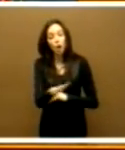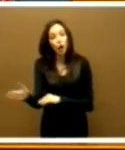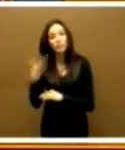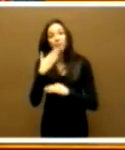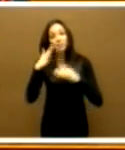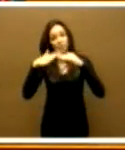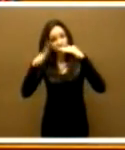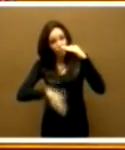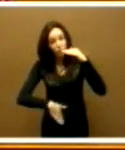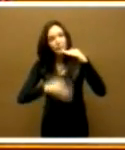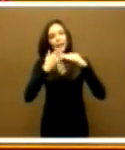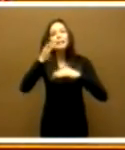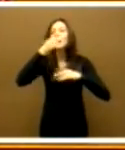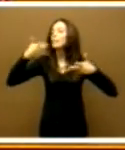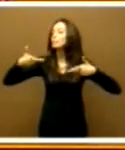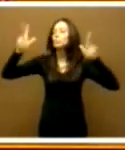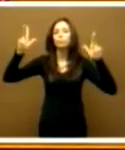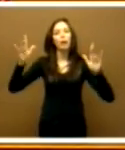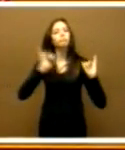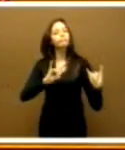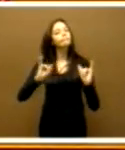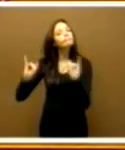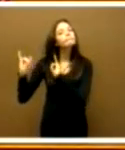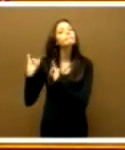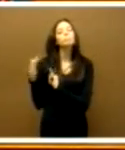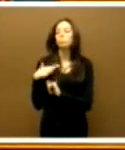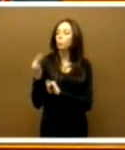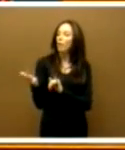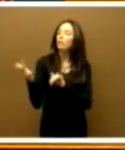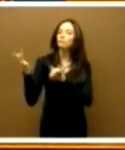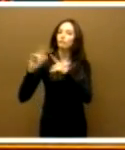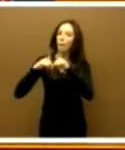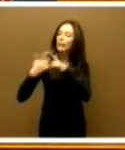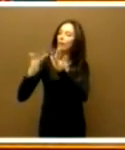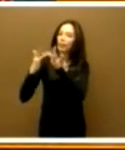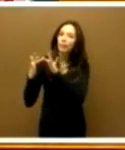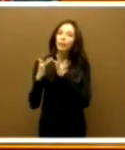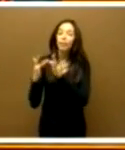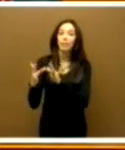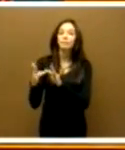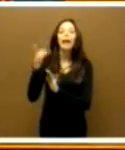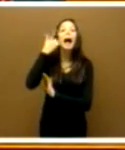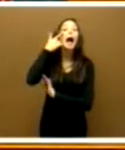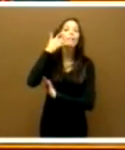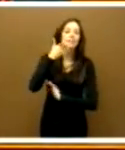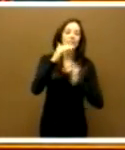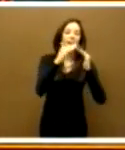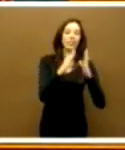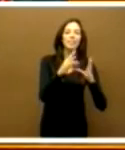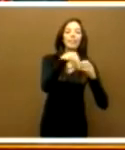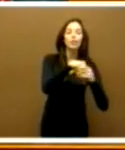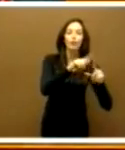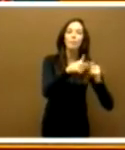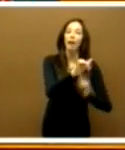tienen la tarde libre para poder disfrutar y tener relaciones familiares, hay familia en casa que los esperen.